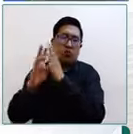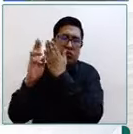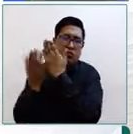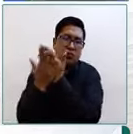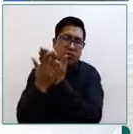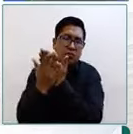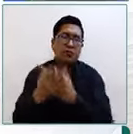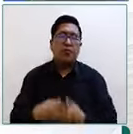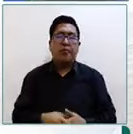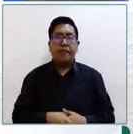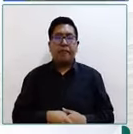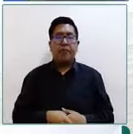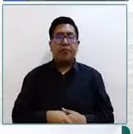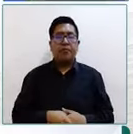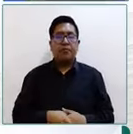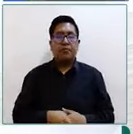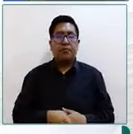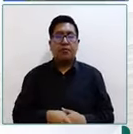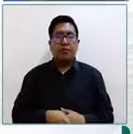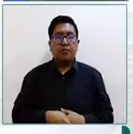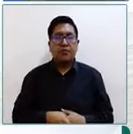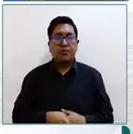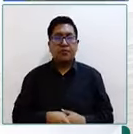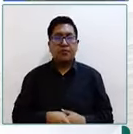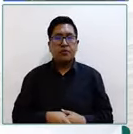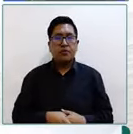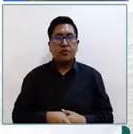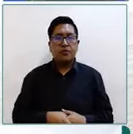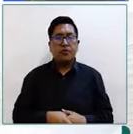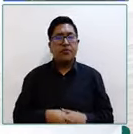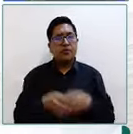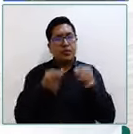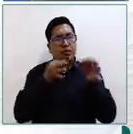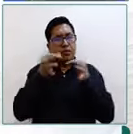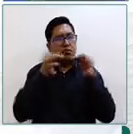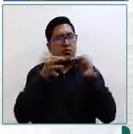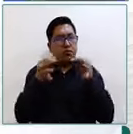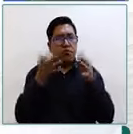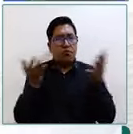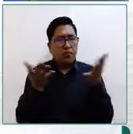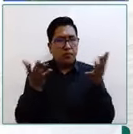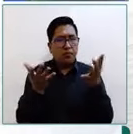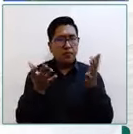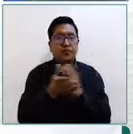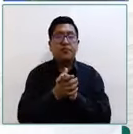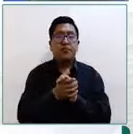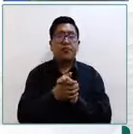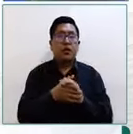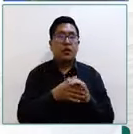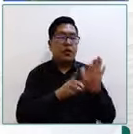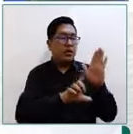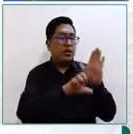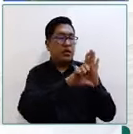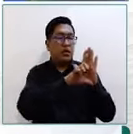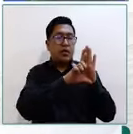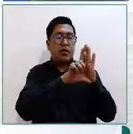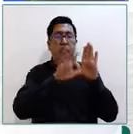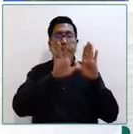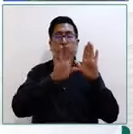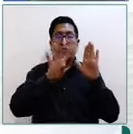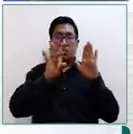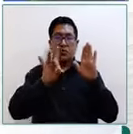Bueno, decía, Bien, el código específicamente no nos habla de un proceso de